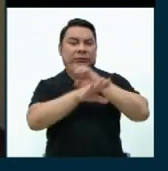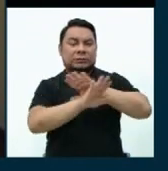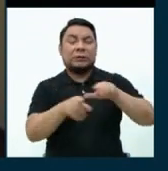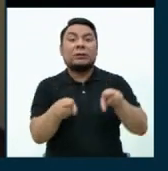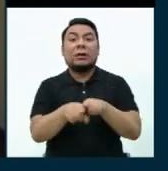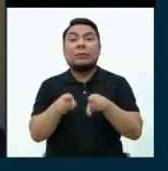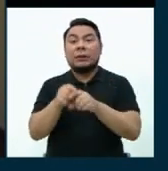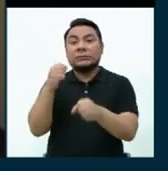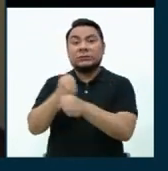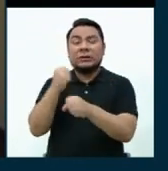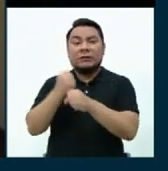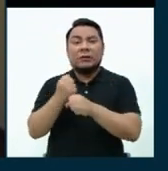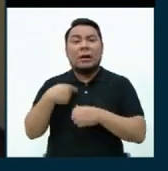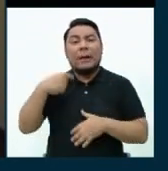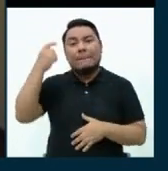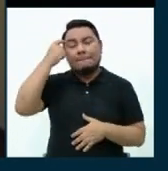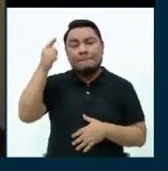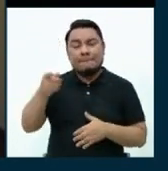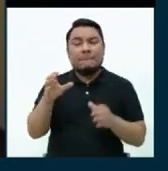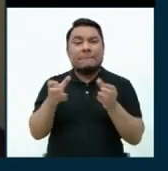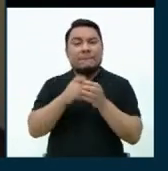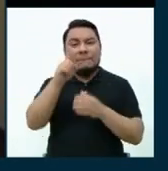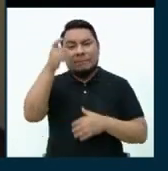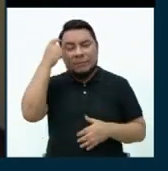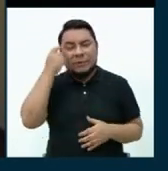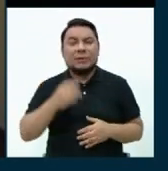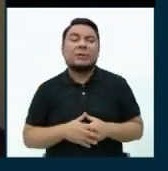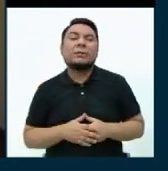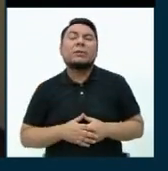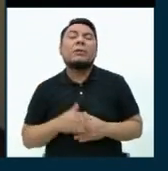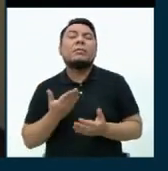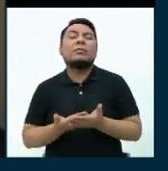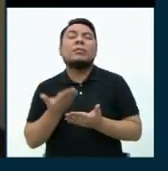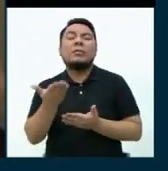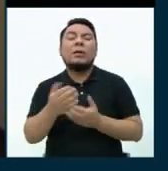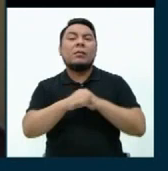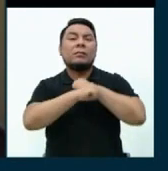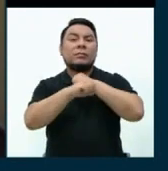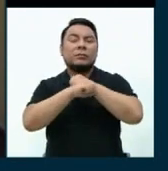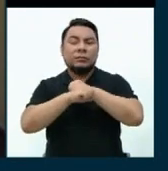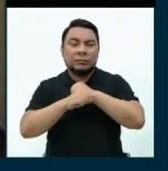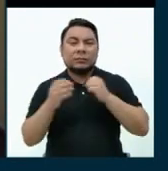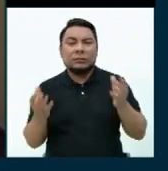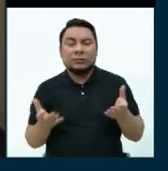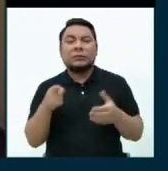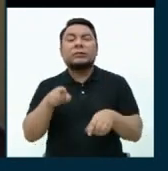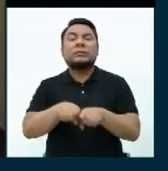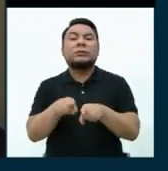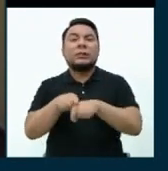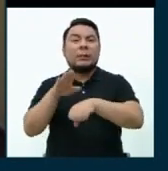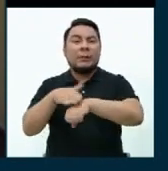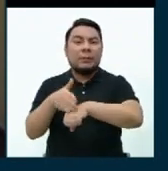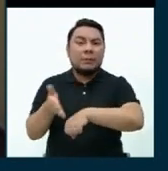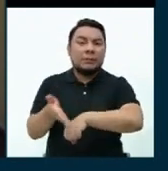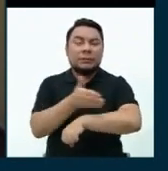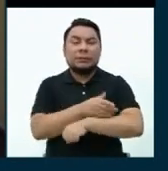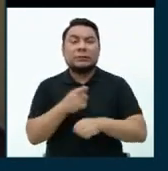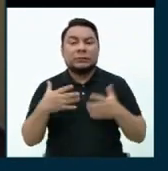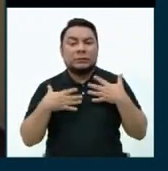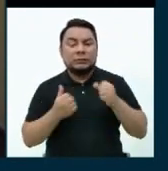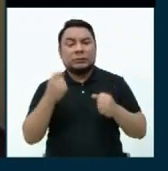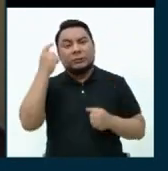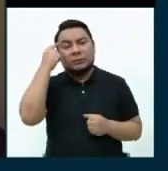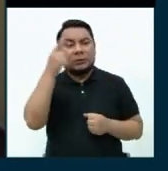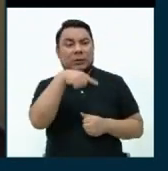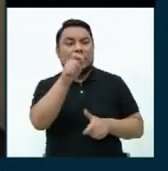mental. Que el partido propone una campaña de promoción y prevención y con la salud mental